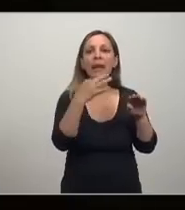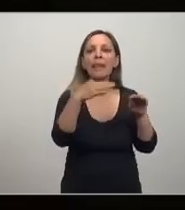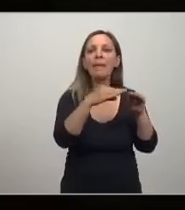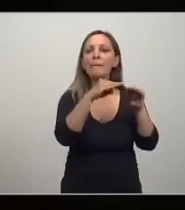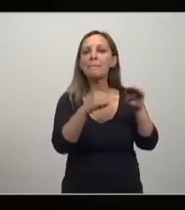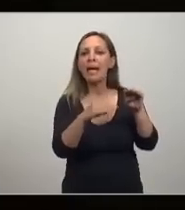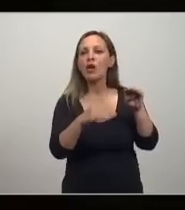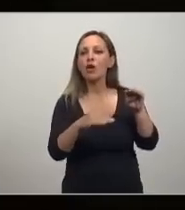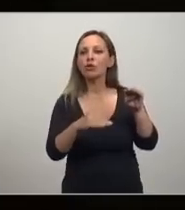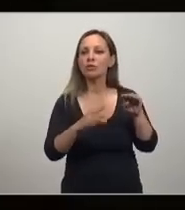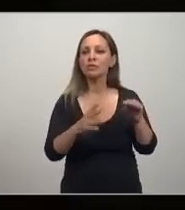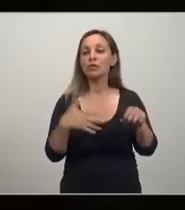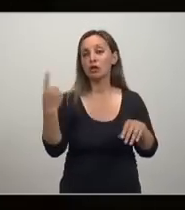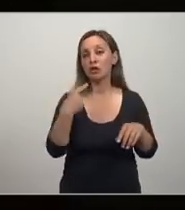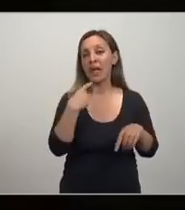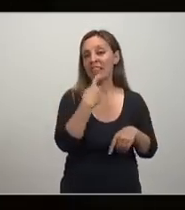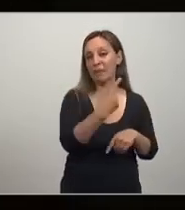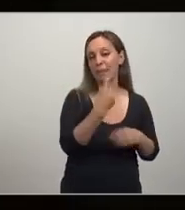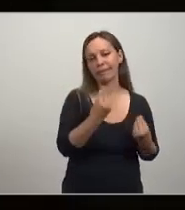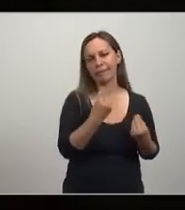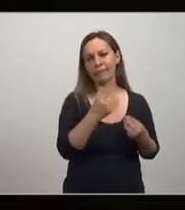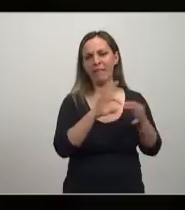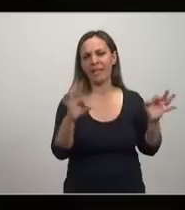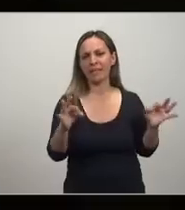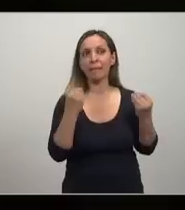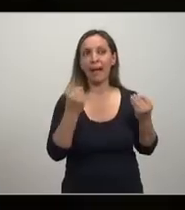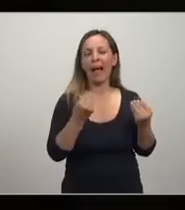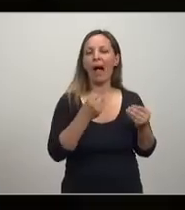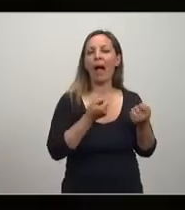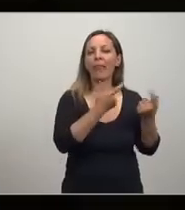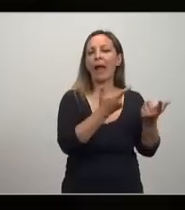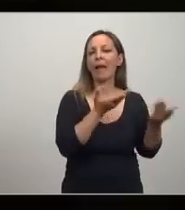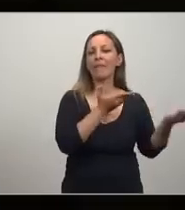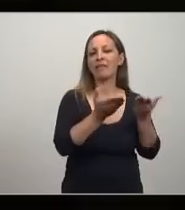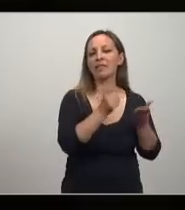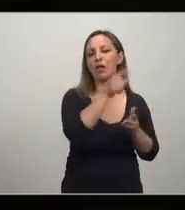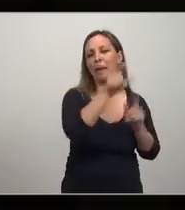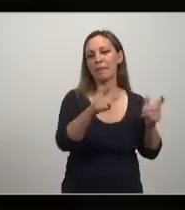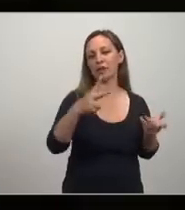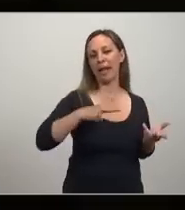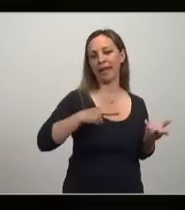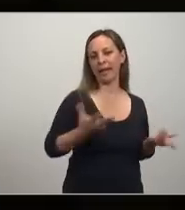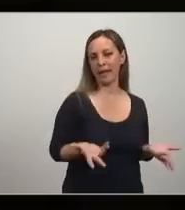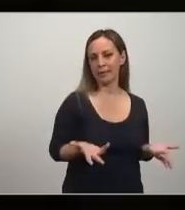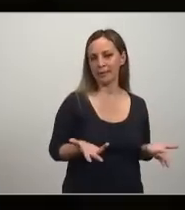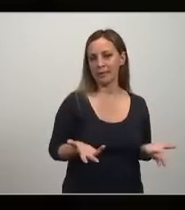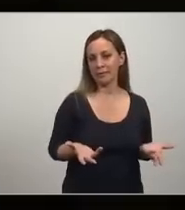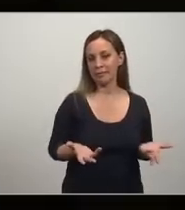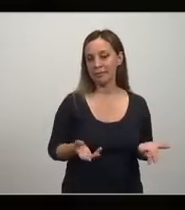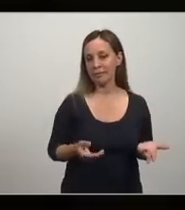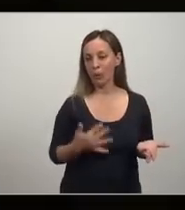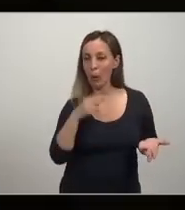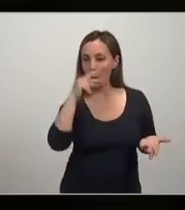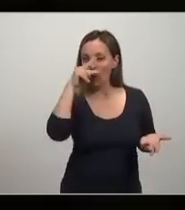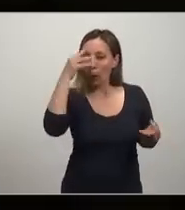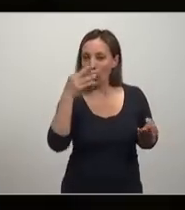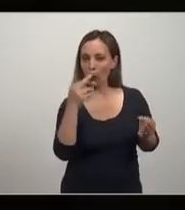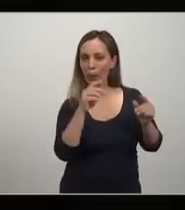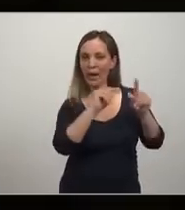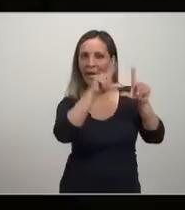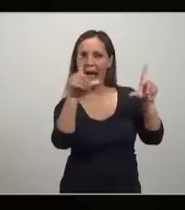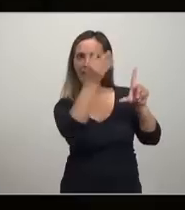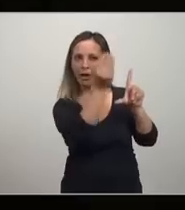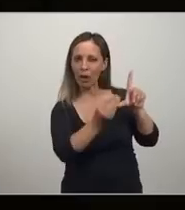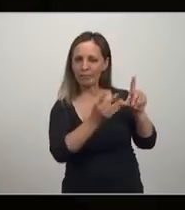otras palabras, lindas ecuaciones para reducir impuestos a los ricos. Y lindos grafiquitos. Los llamados economistas de la oferta también